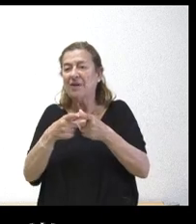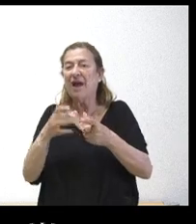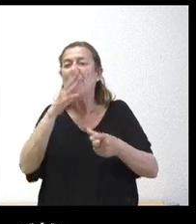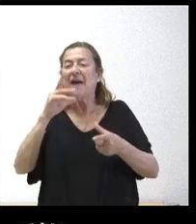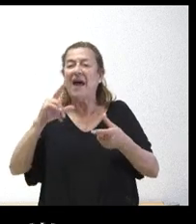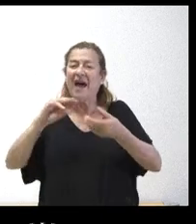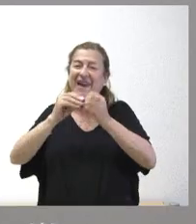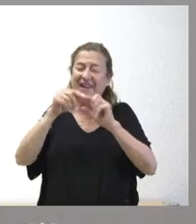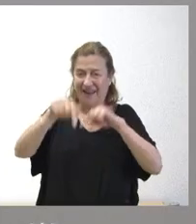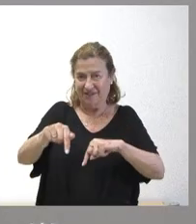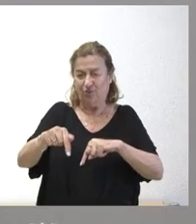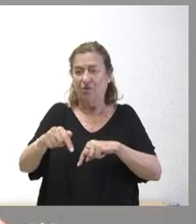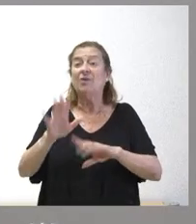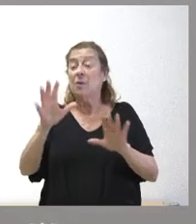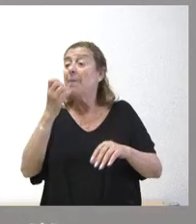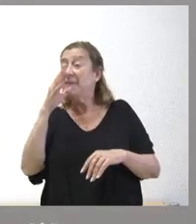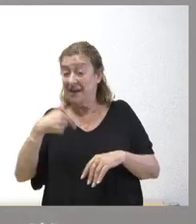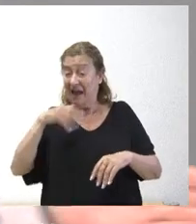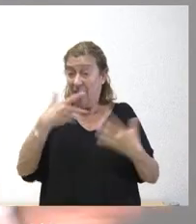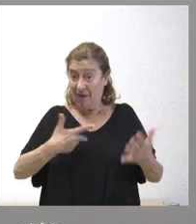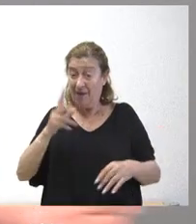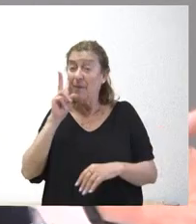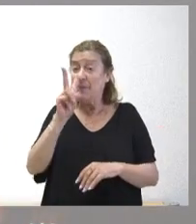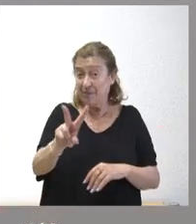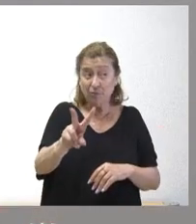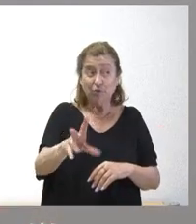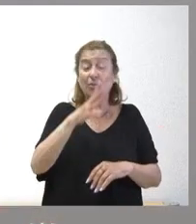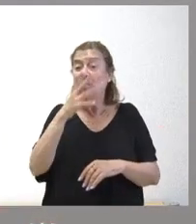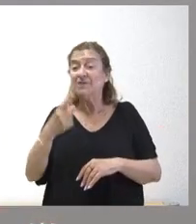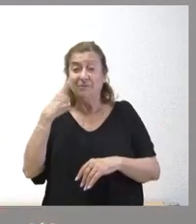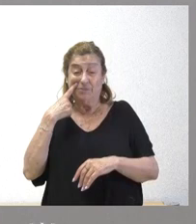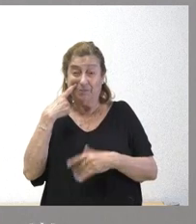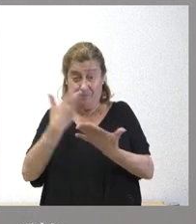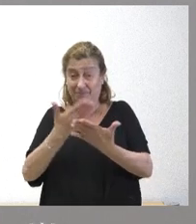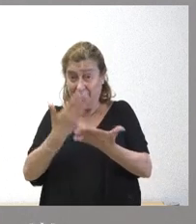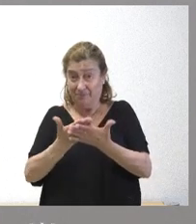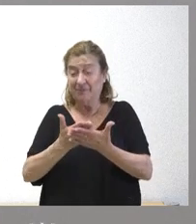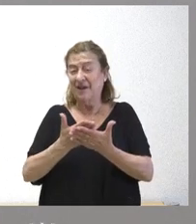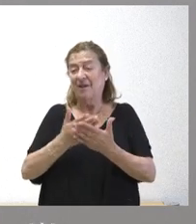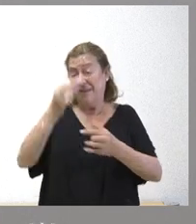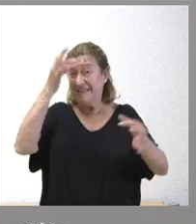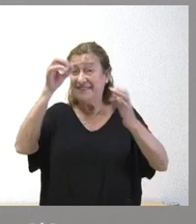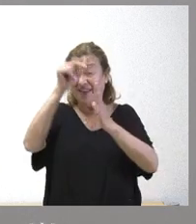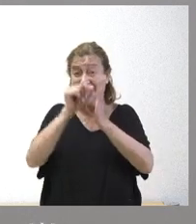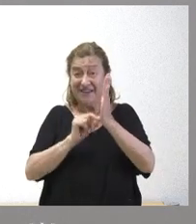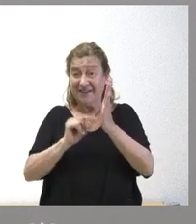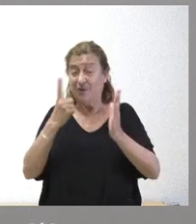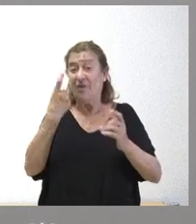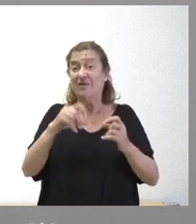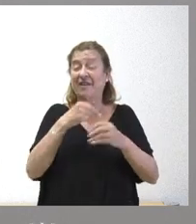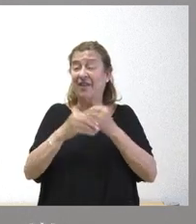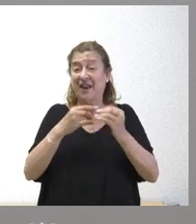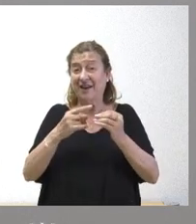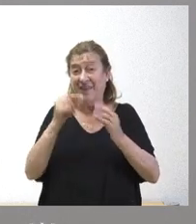corregir eso? Bueno, lo que estamos viendo porque es una evidencia de las estadísticas no hace falta tampoco hacer un análisis muy detallado